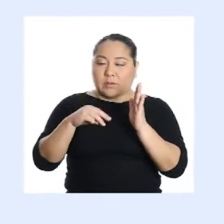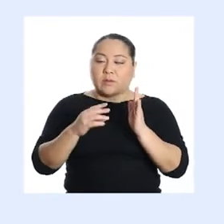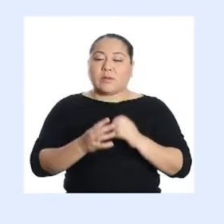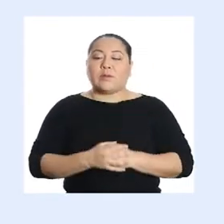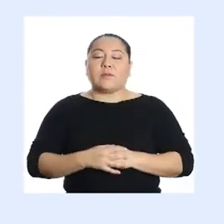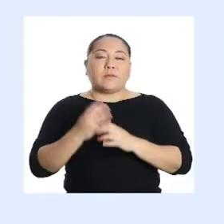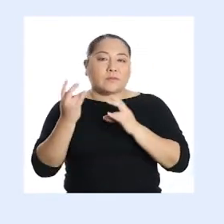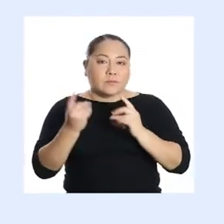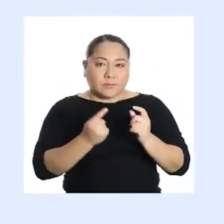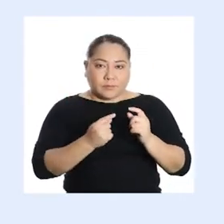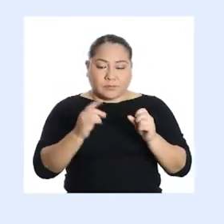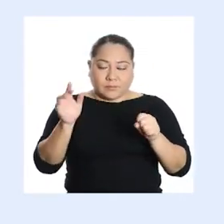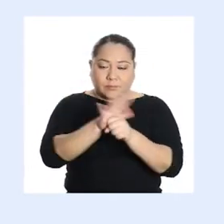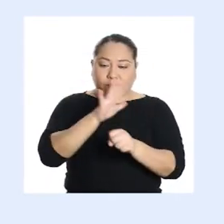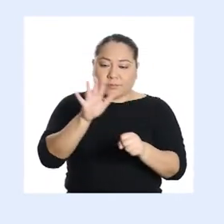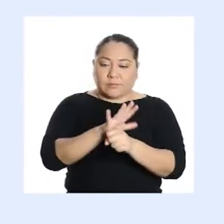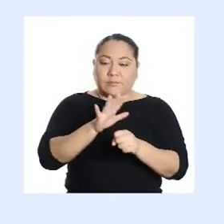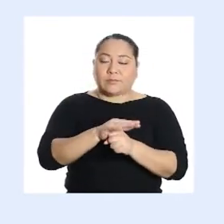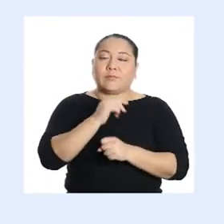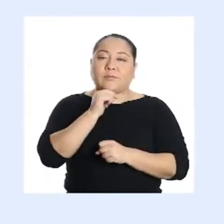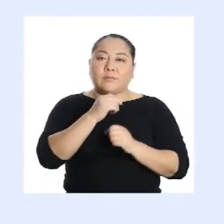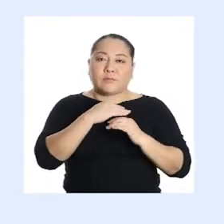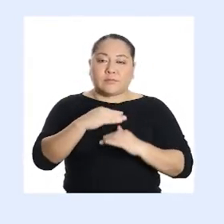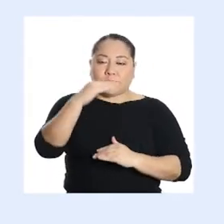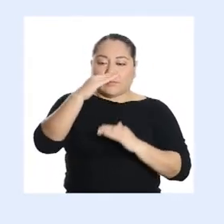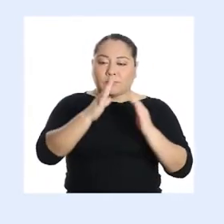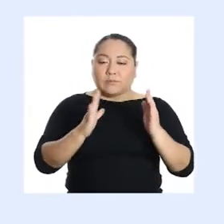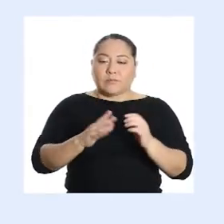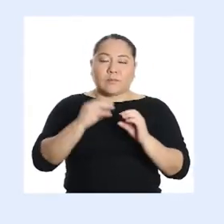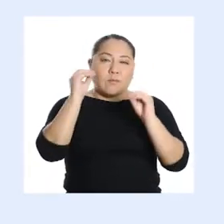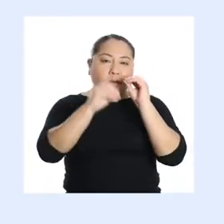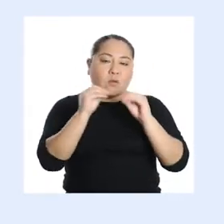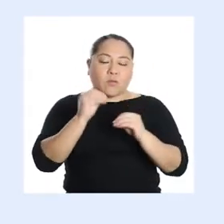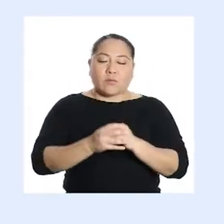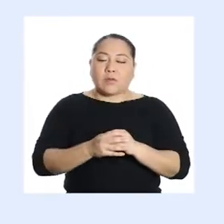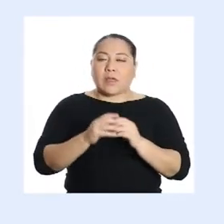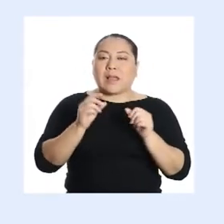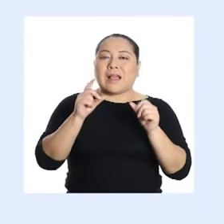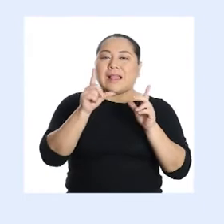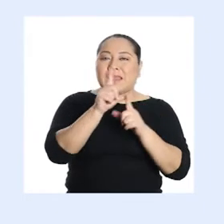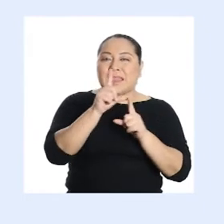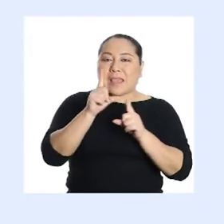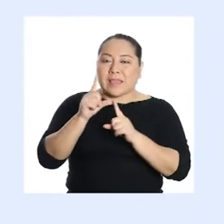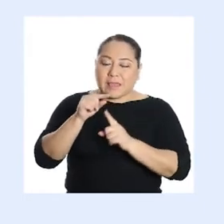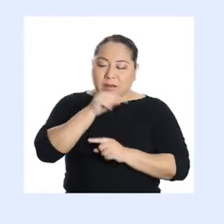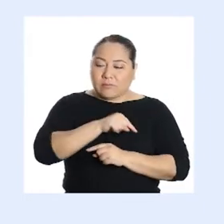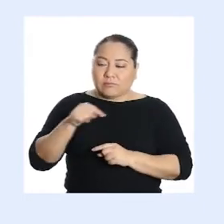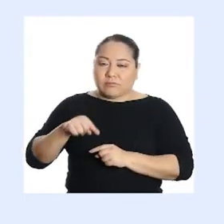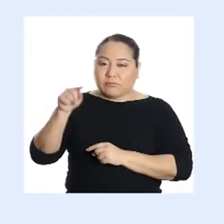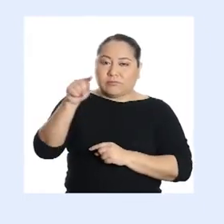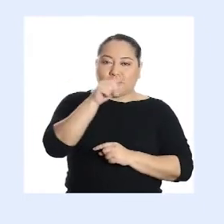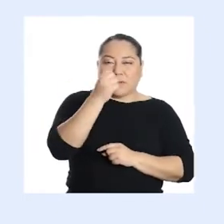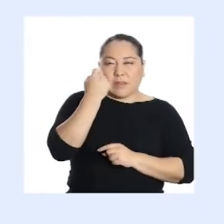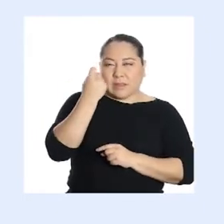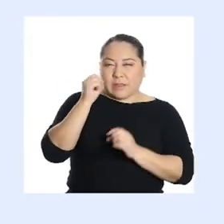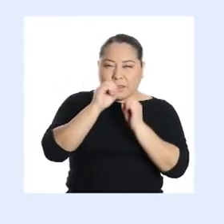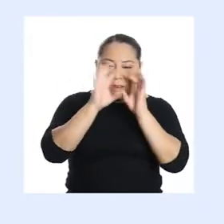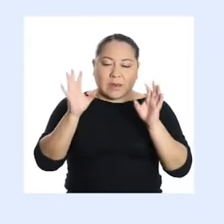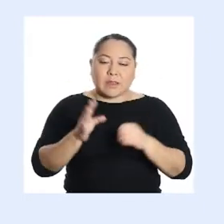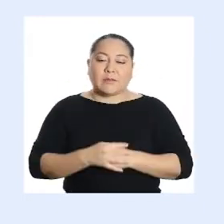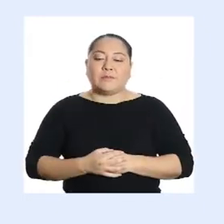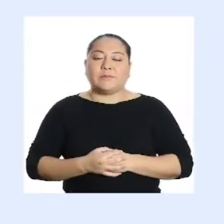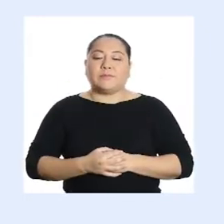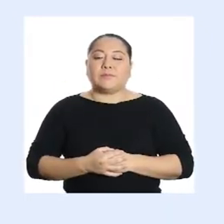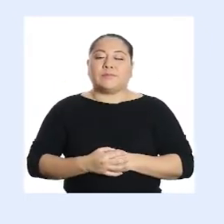Enseguida, completamos los lados que nos faltan. Pongámosle una letra acá de vértice para entender